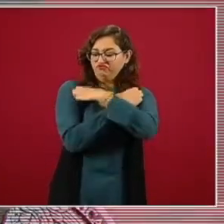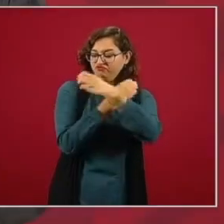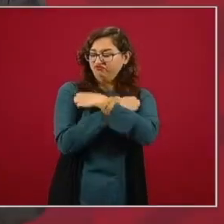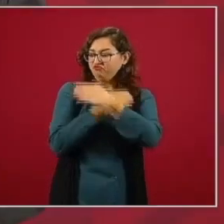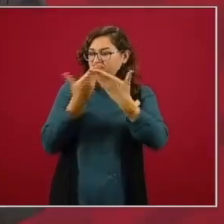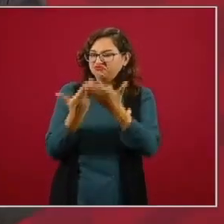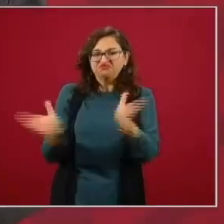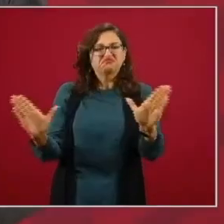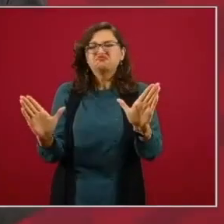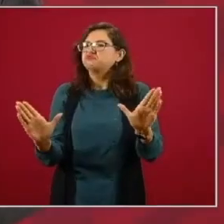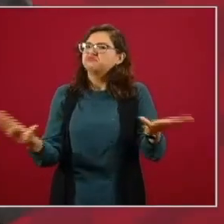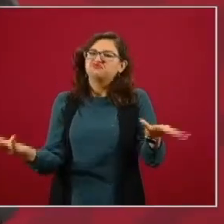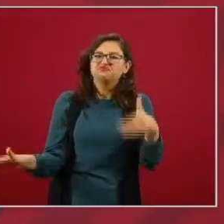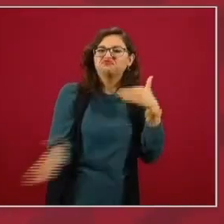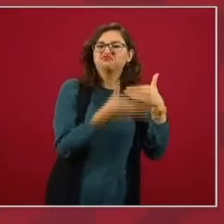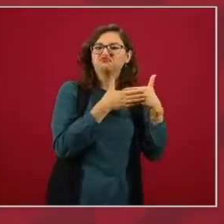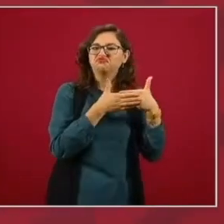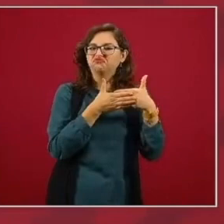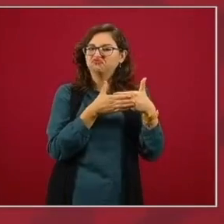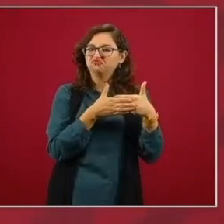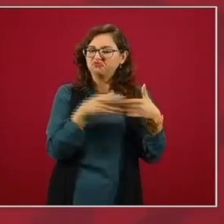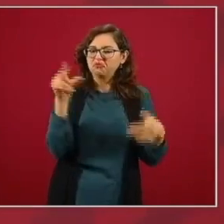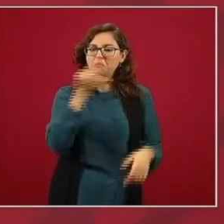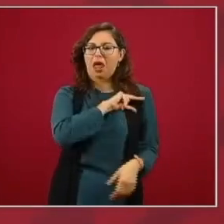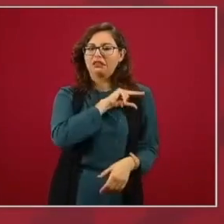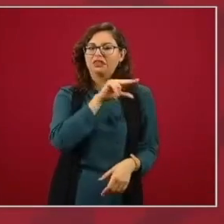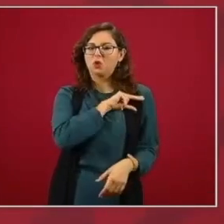y no apoyaron la educación pública